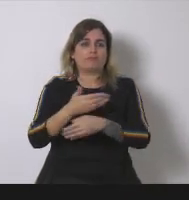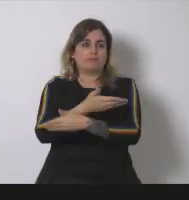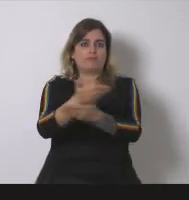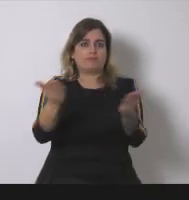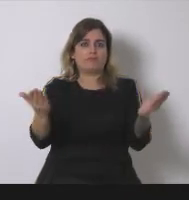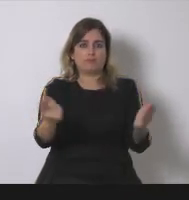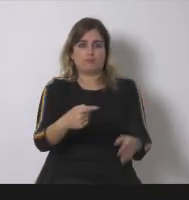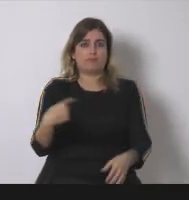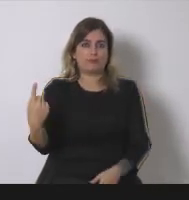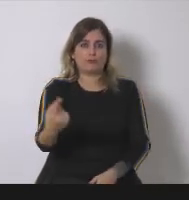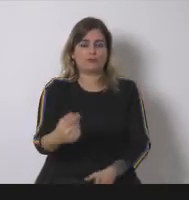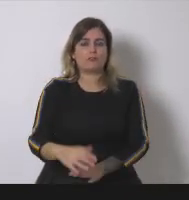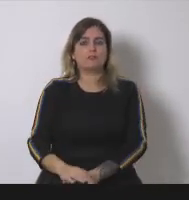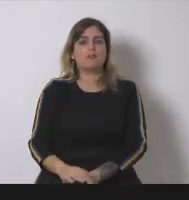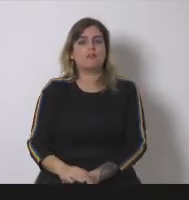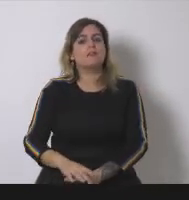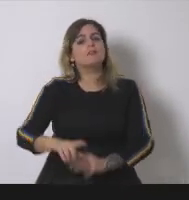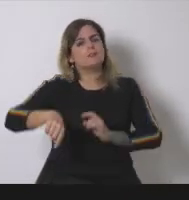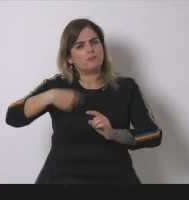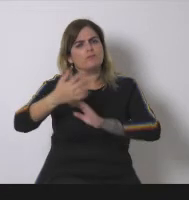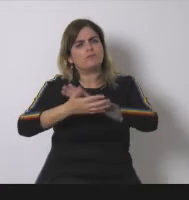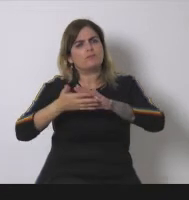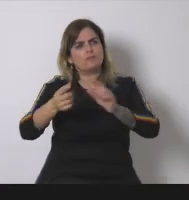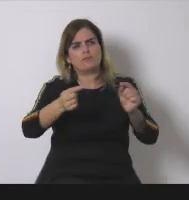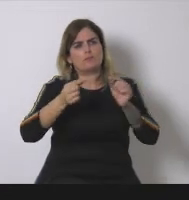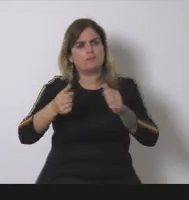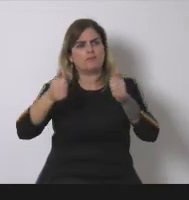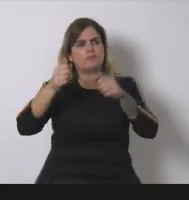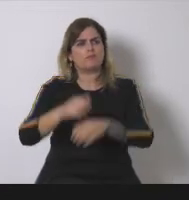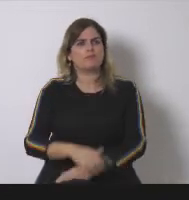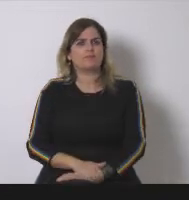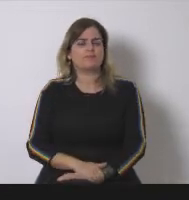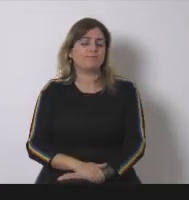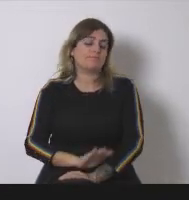después podemos hablar más gracias